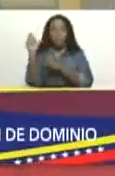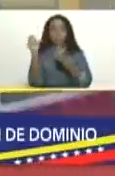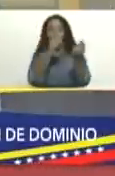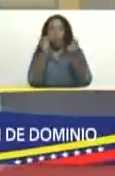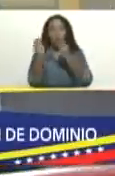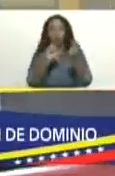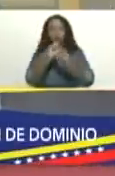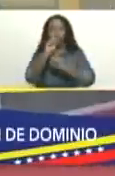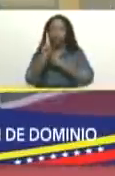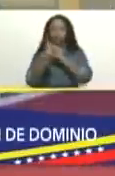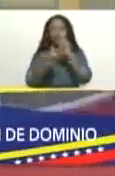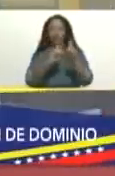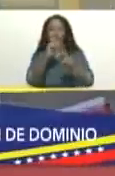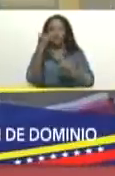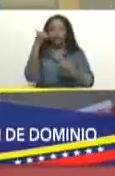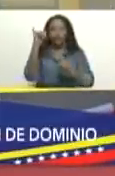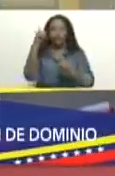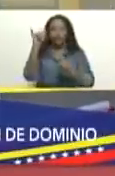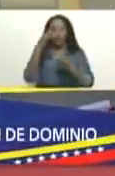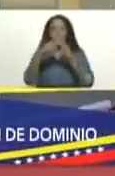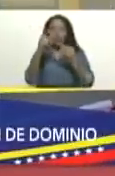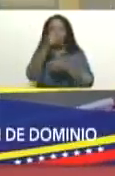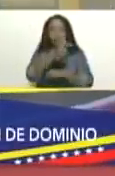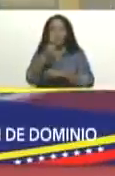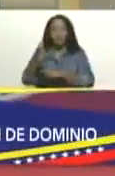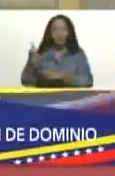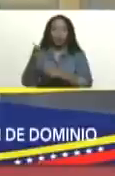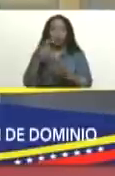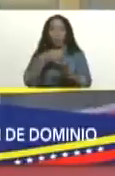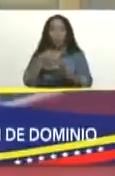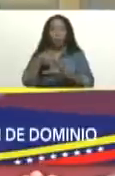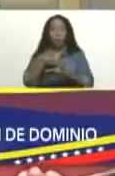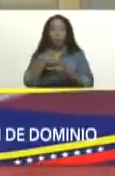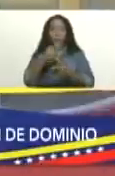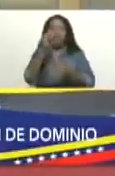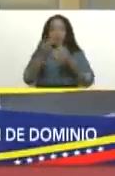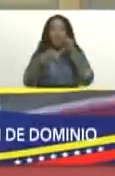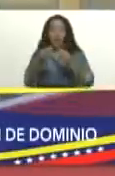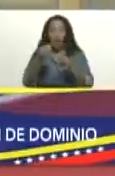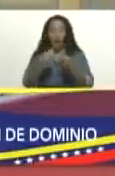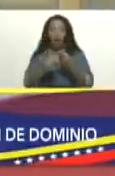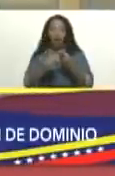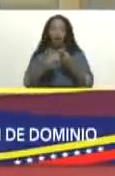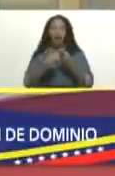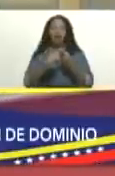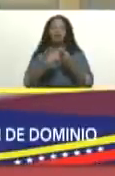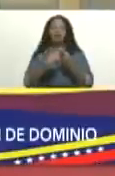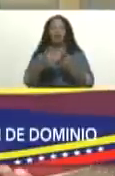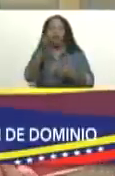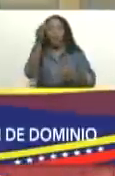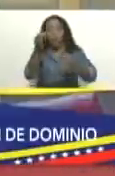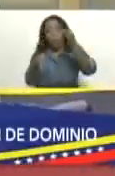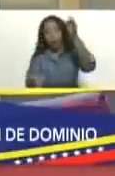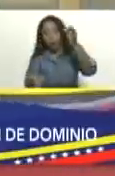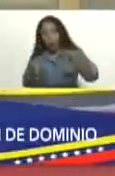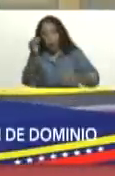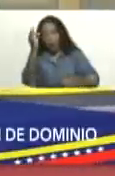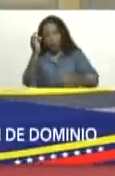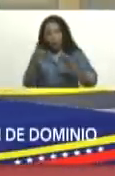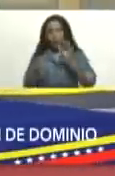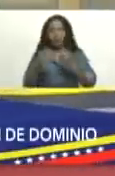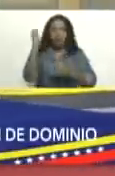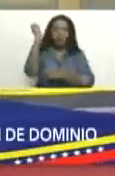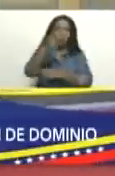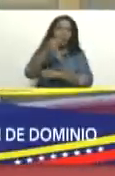consulta fecunda con todas las personas involucradas, fiscales, jueces, representantes de los